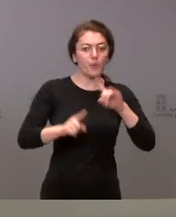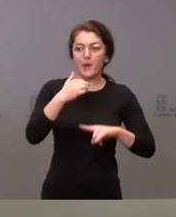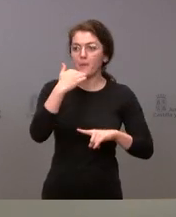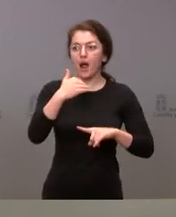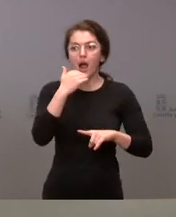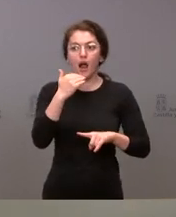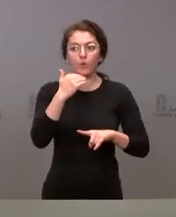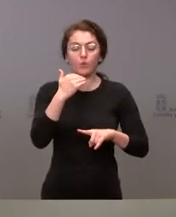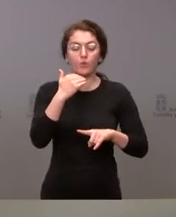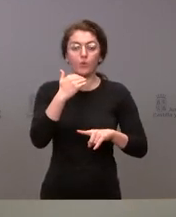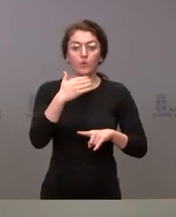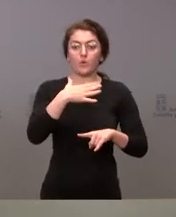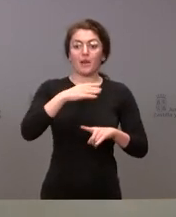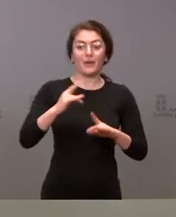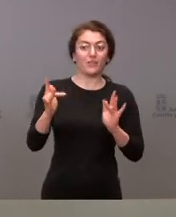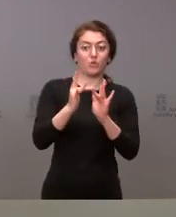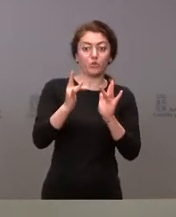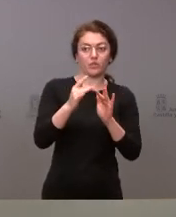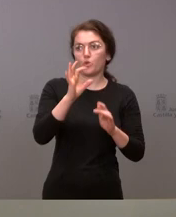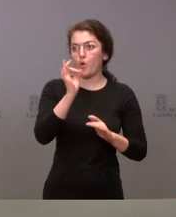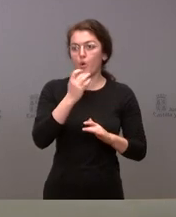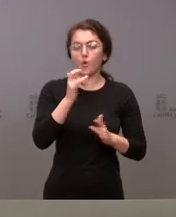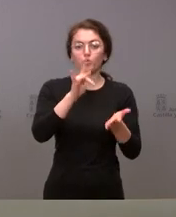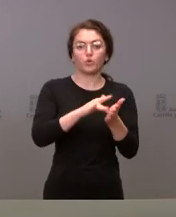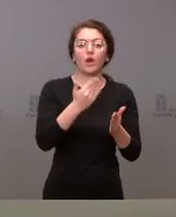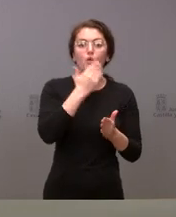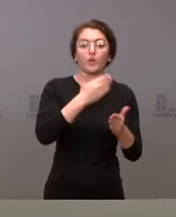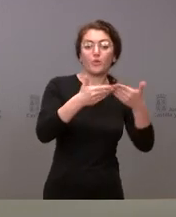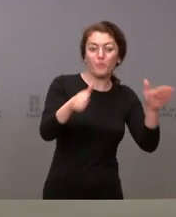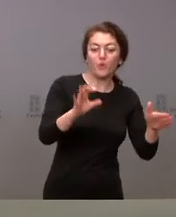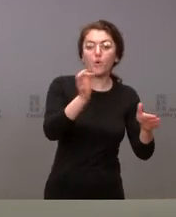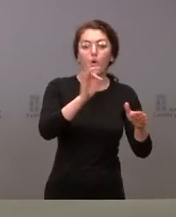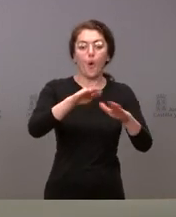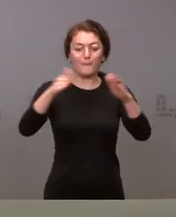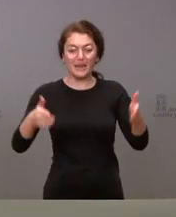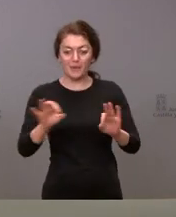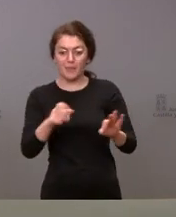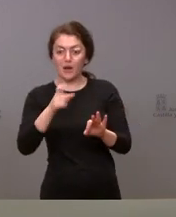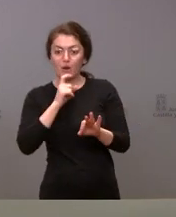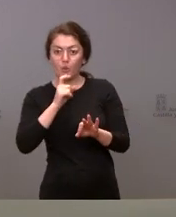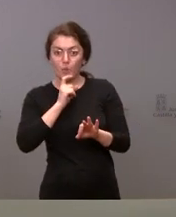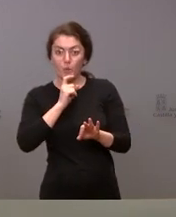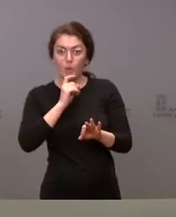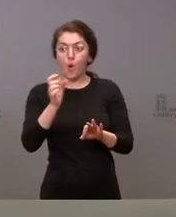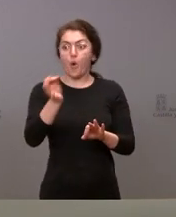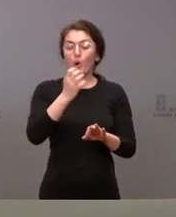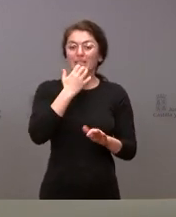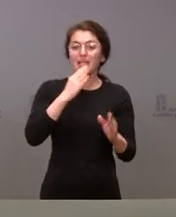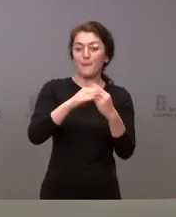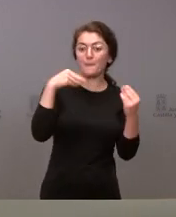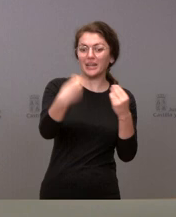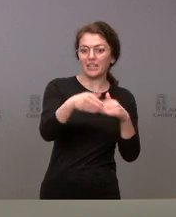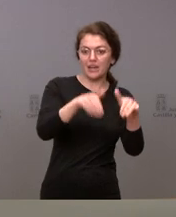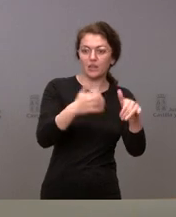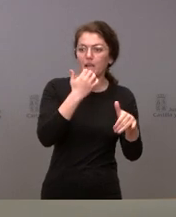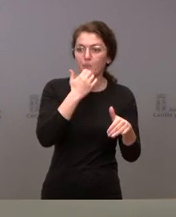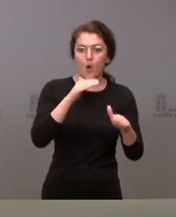primero, en la apertura de los colegios electorales o en la configuración de las mesas, en segundo lugar, con el material electoral en relación con